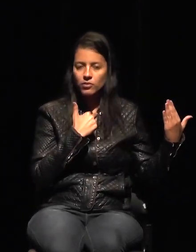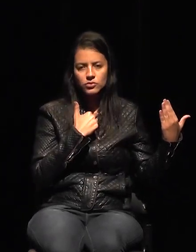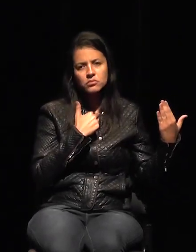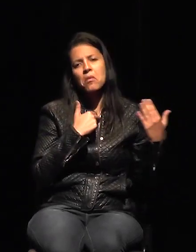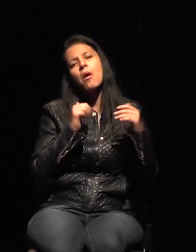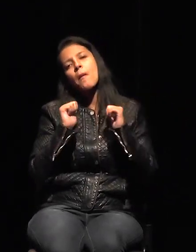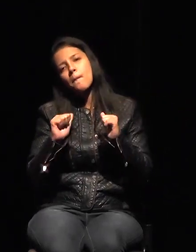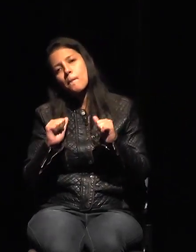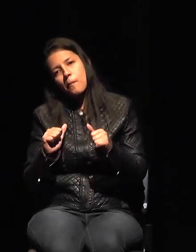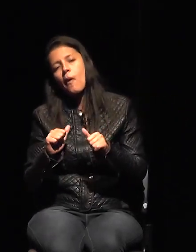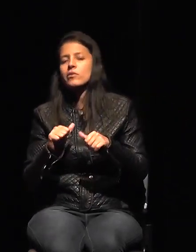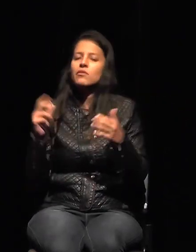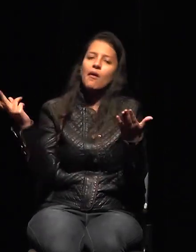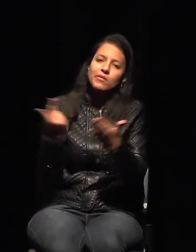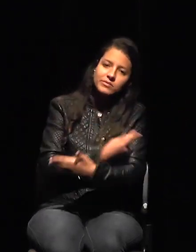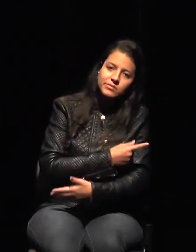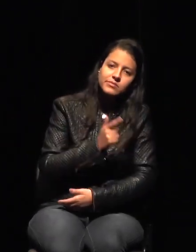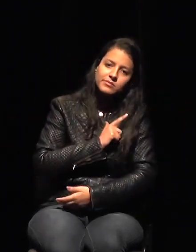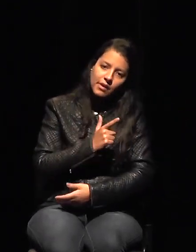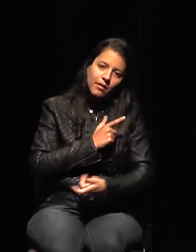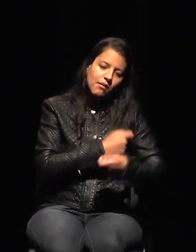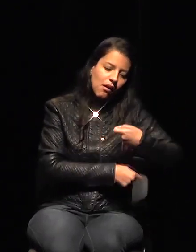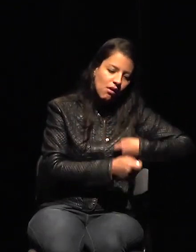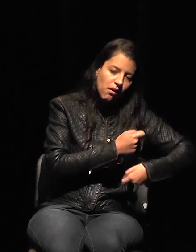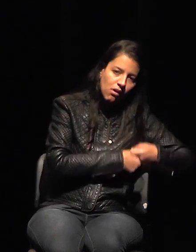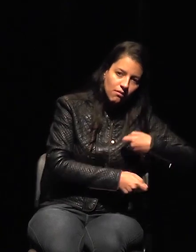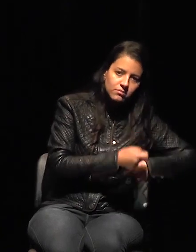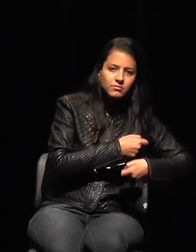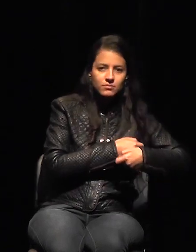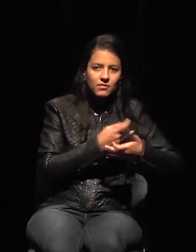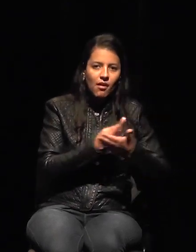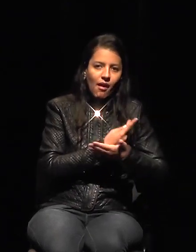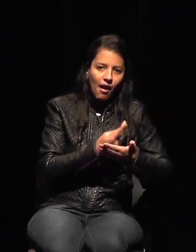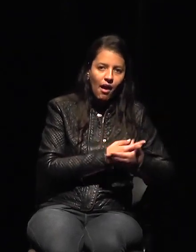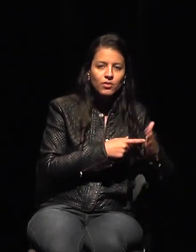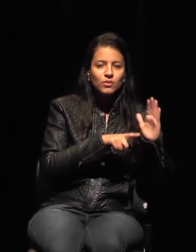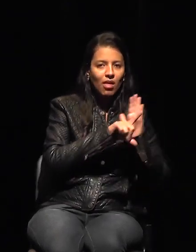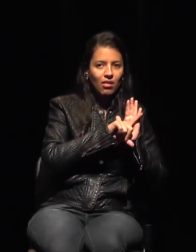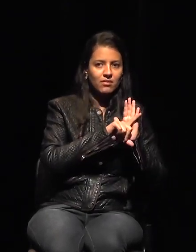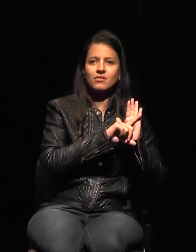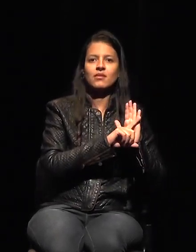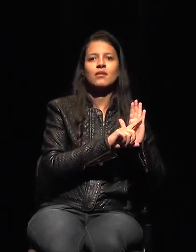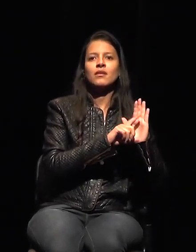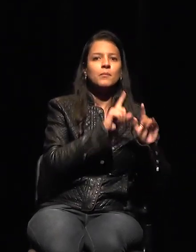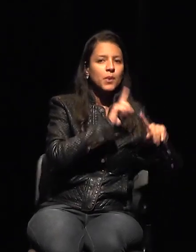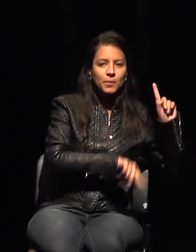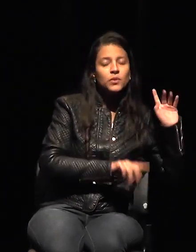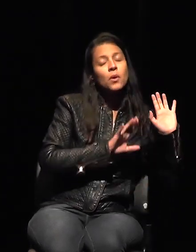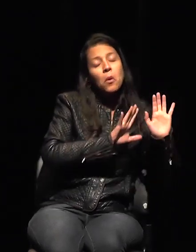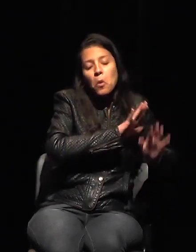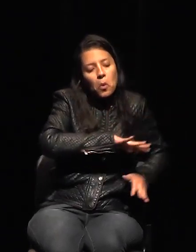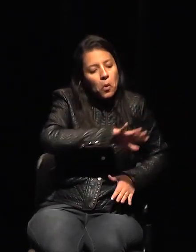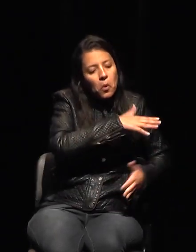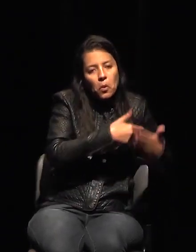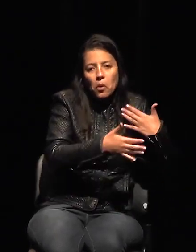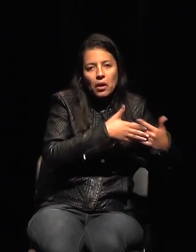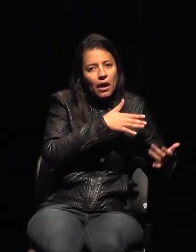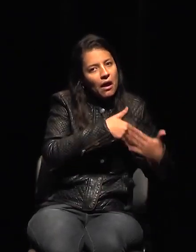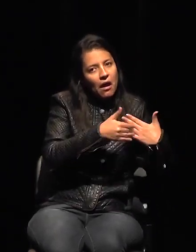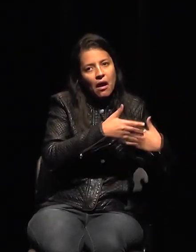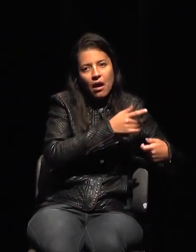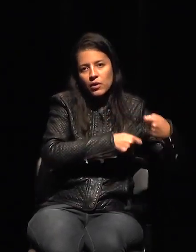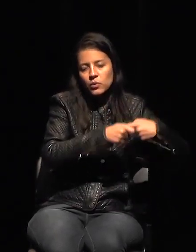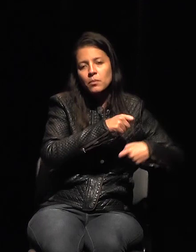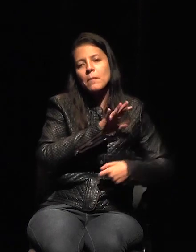Y el tráfico ilícito también es algo que puede suceder en cualquier sector económico. Pero, como nos dijo